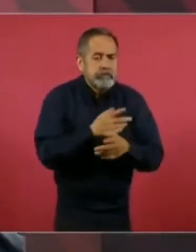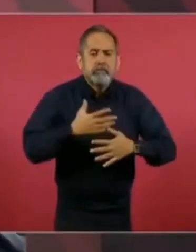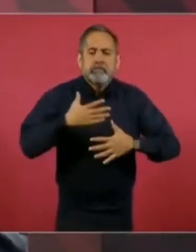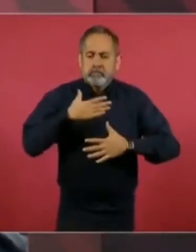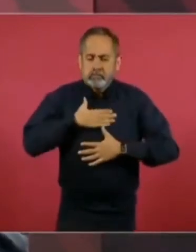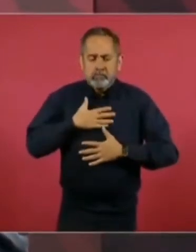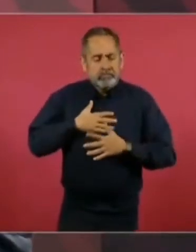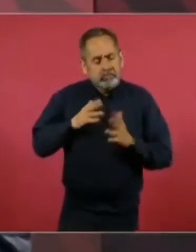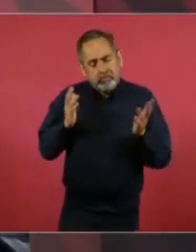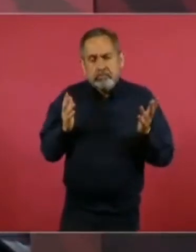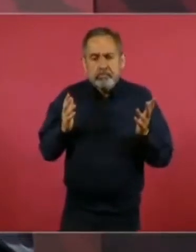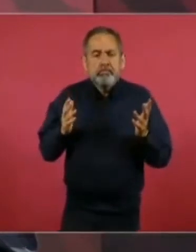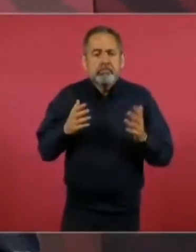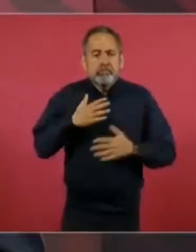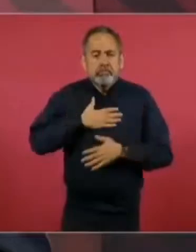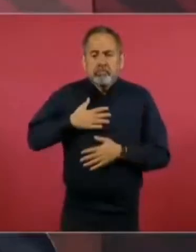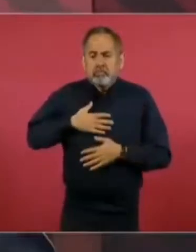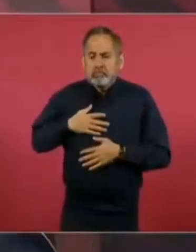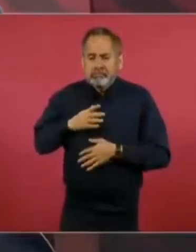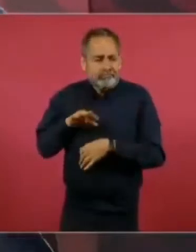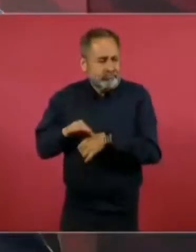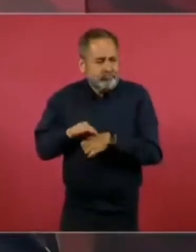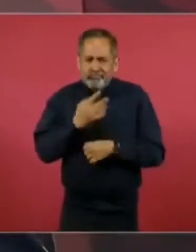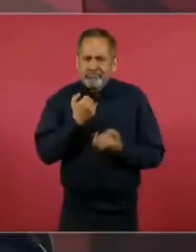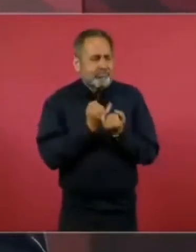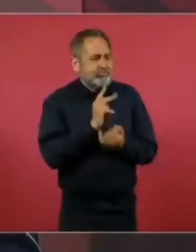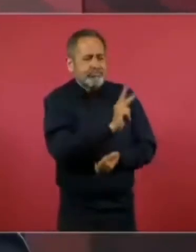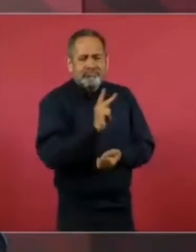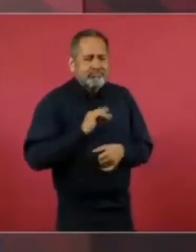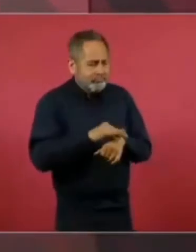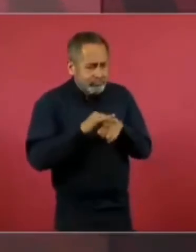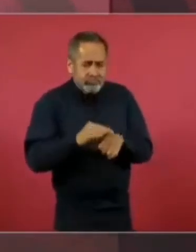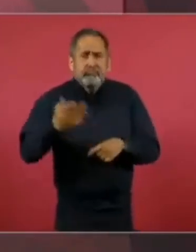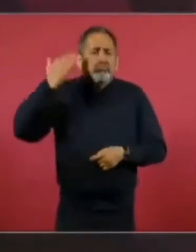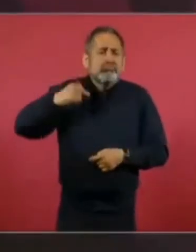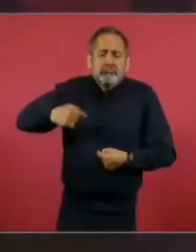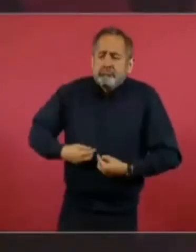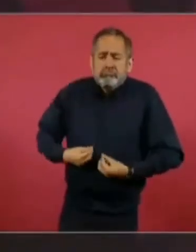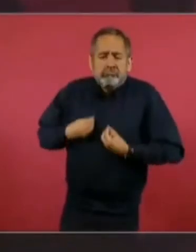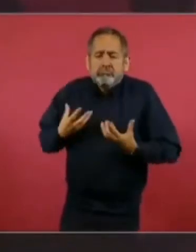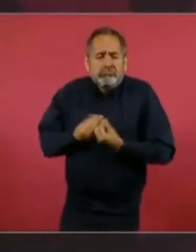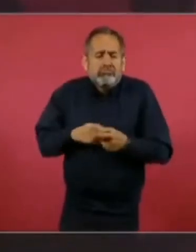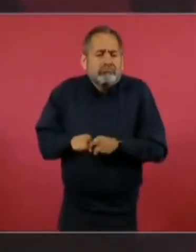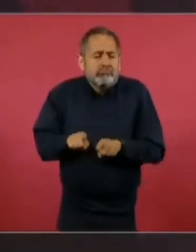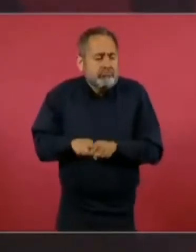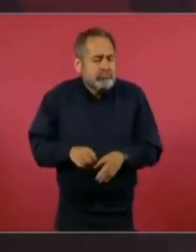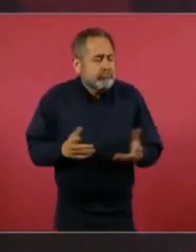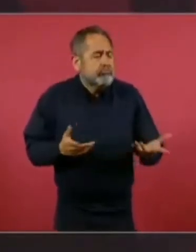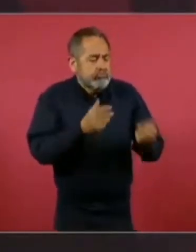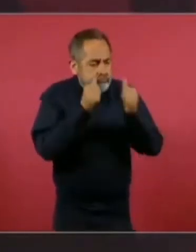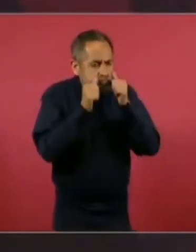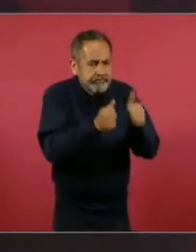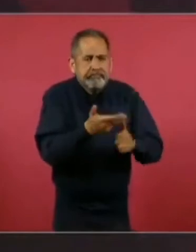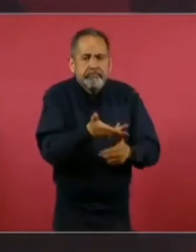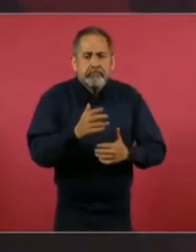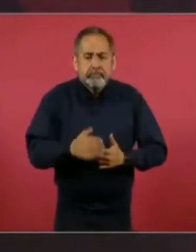somos pueblo, somos como ellos, y